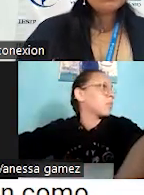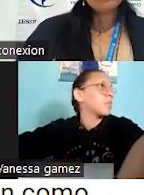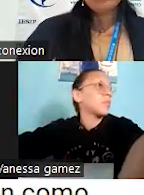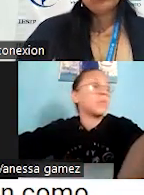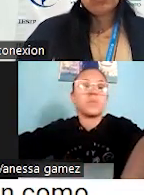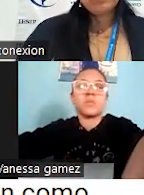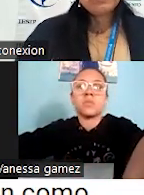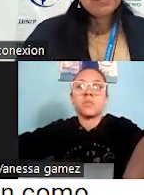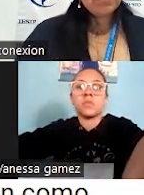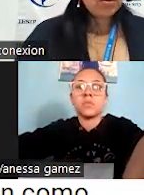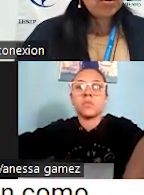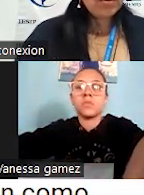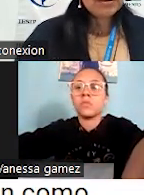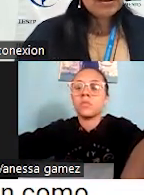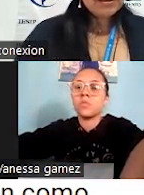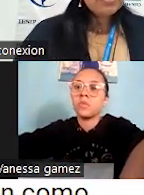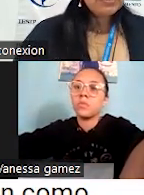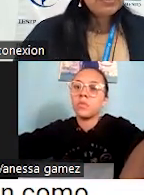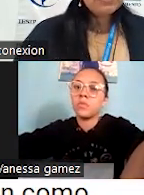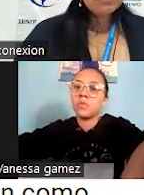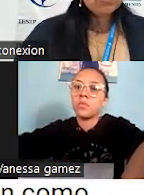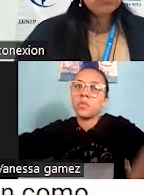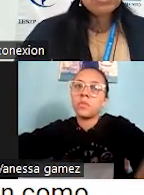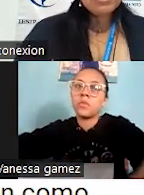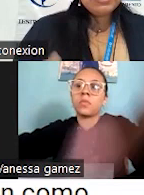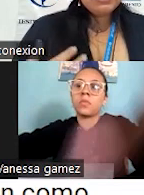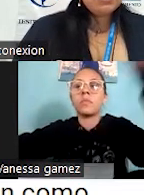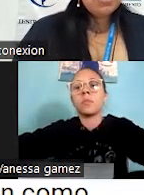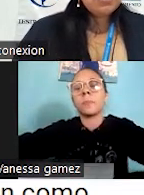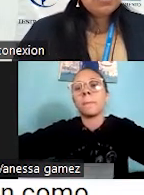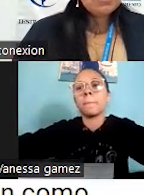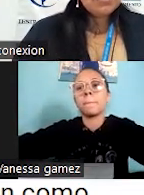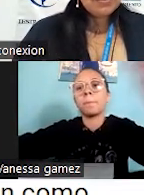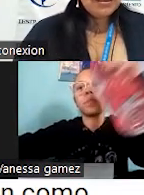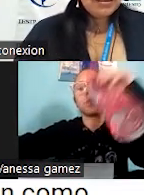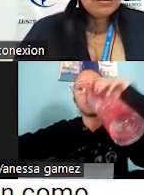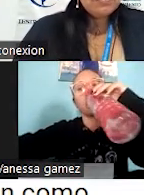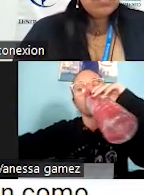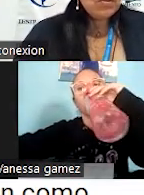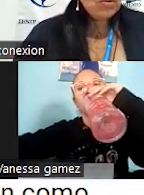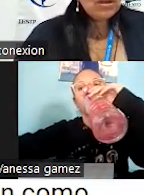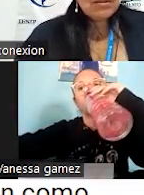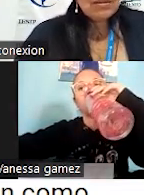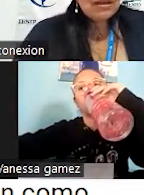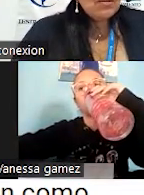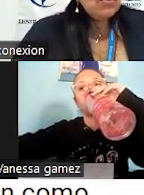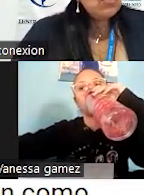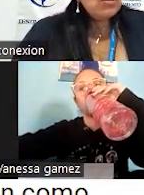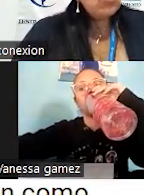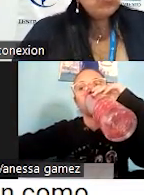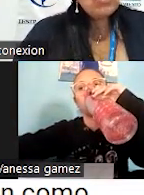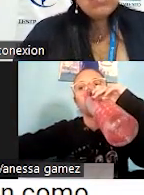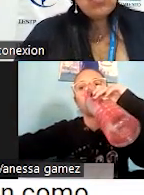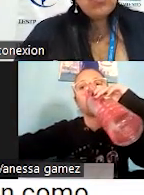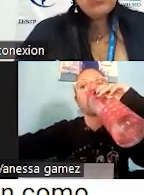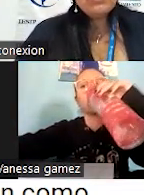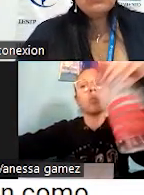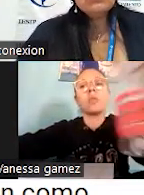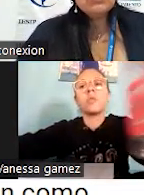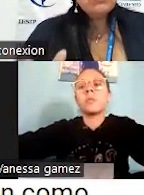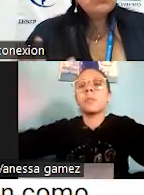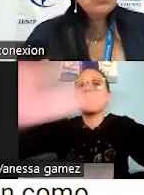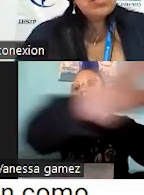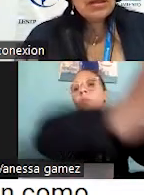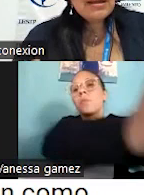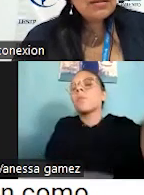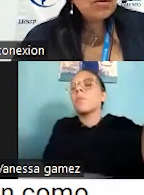en otros países podemos ver que tú tienes calidad en el servicio público,